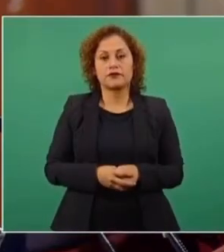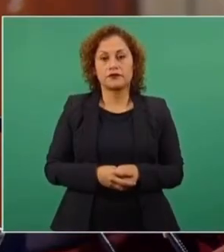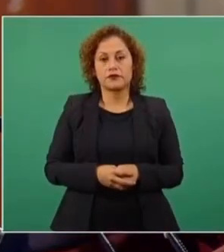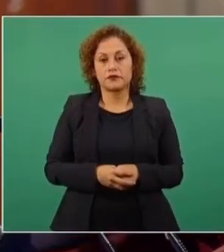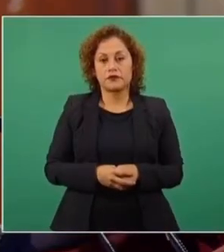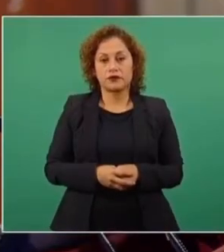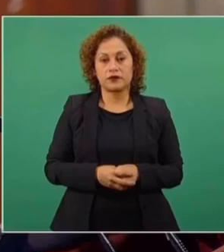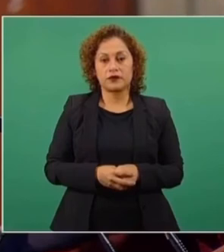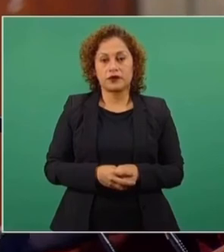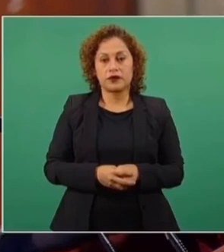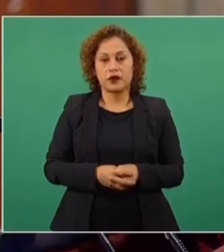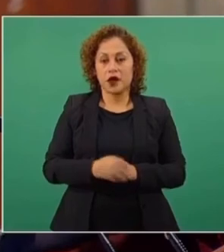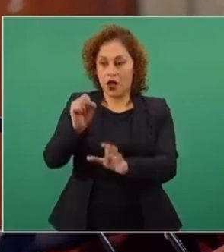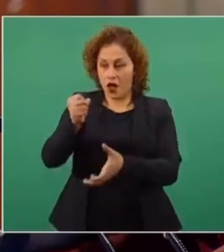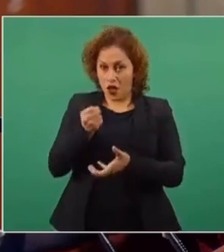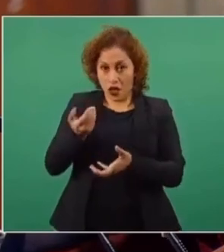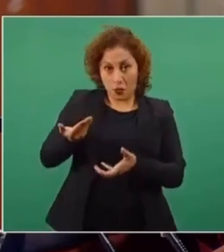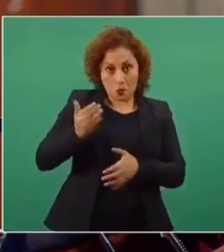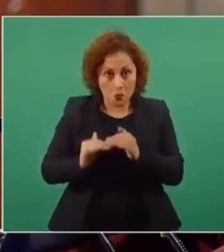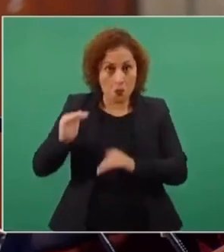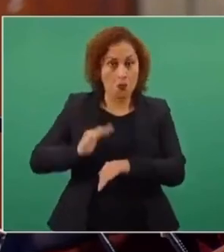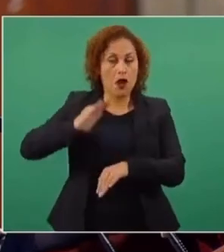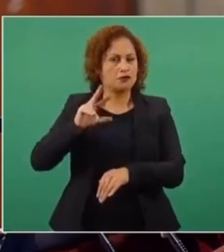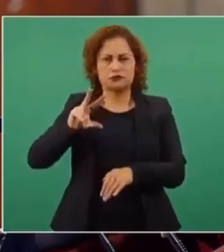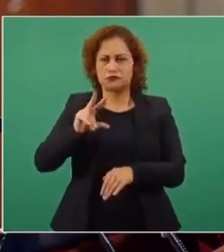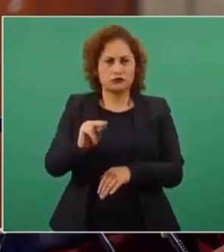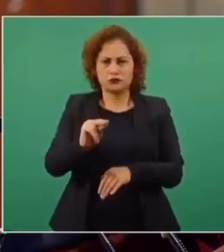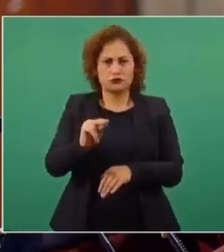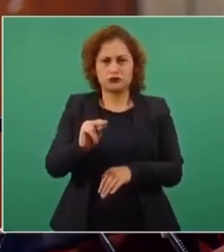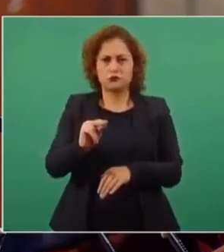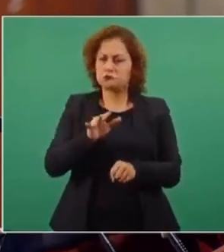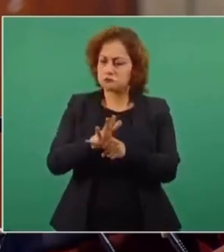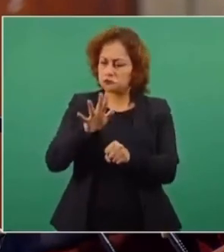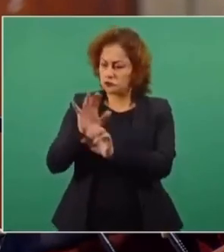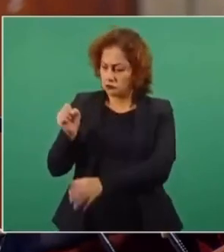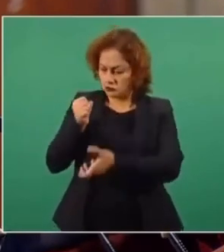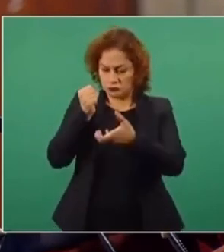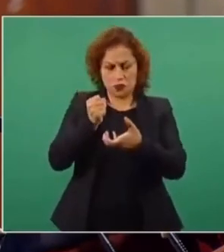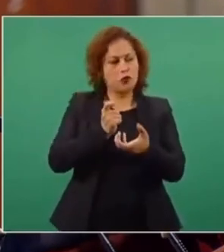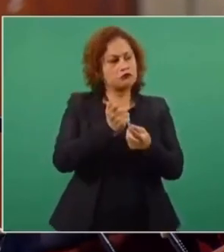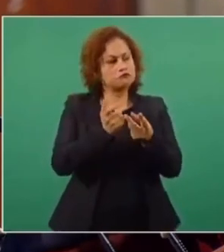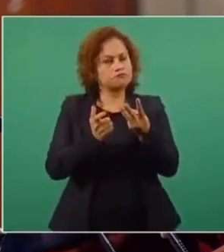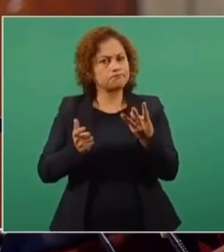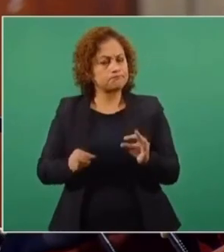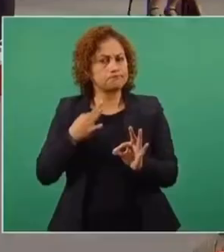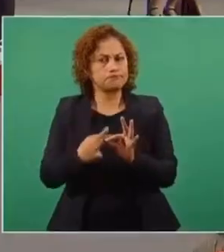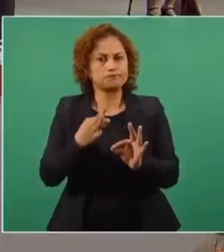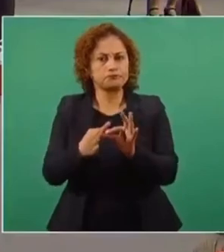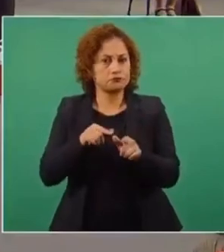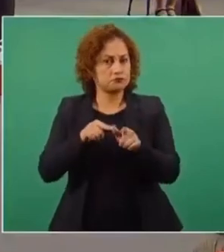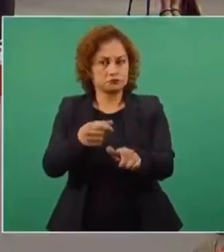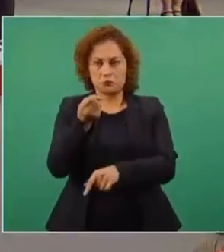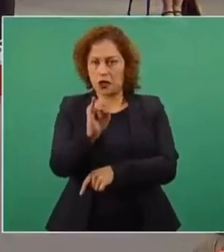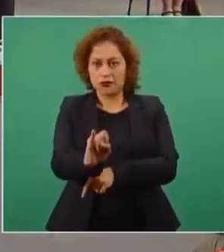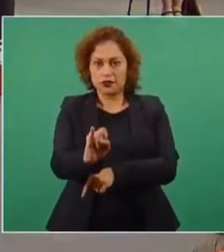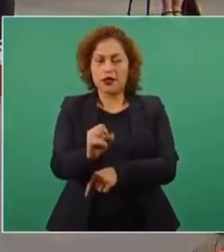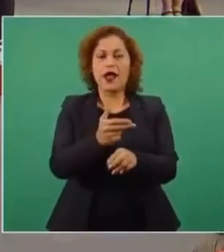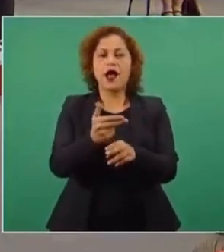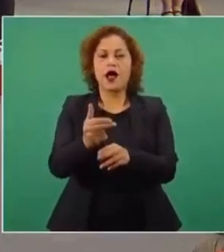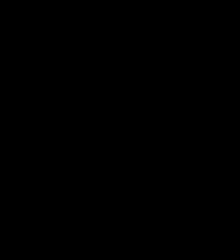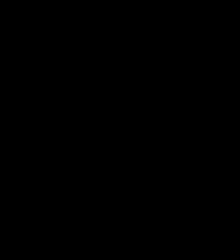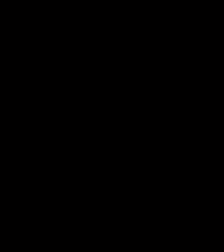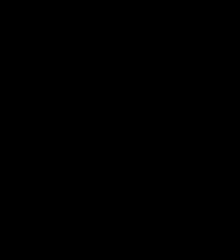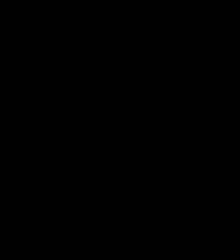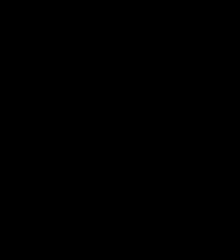alguna adición presupuestal y se ha podido cubrir todos los gastos necesarios y así se seguirá hasta culminar este